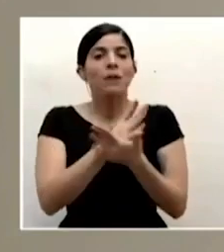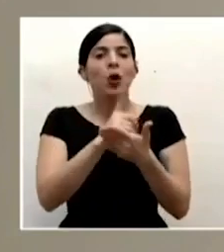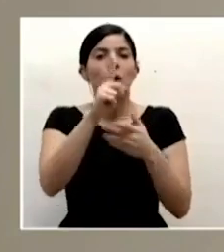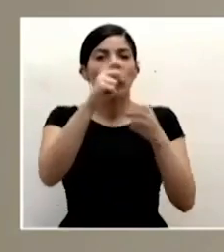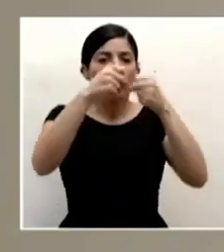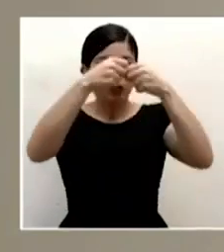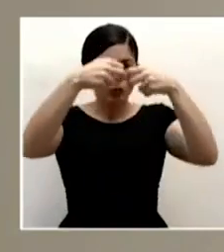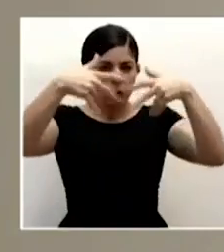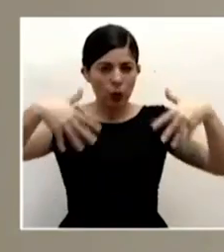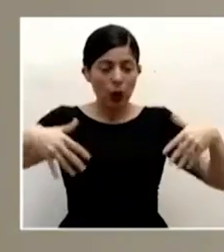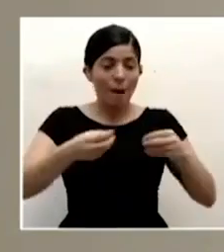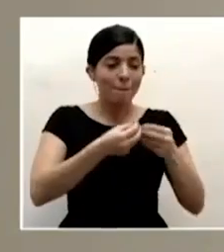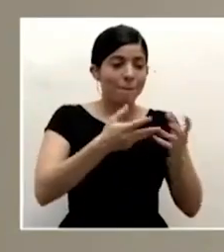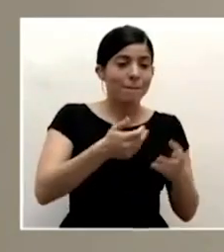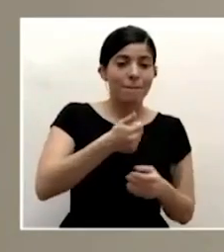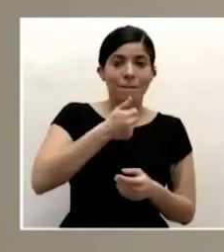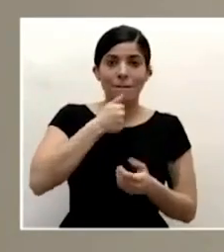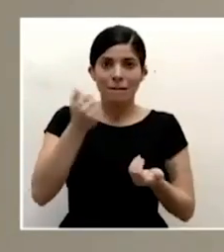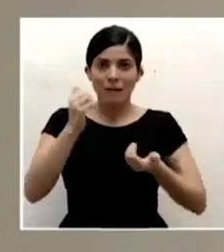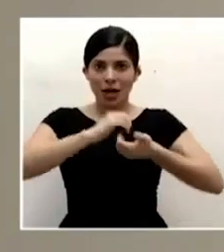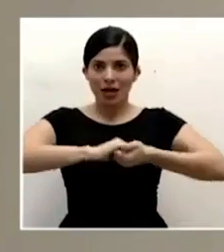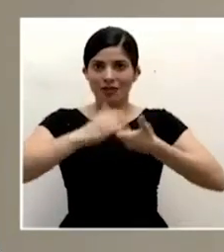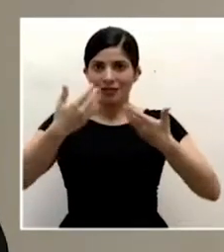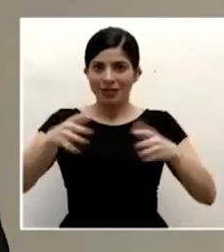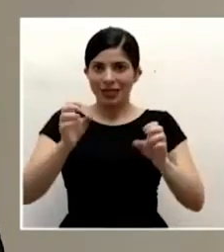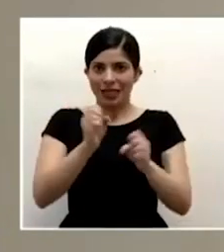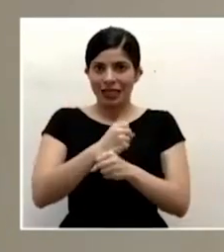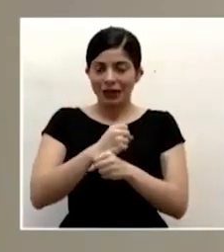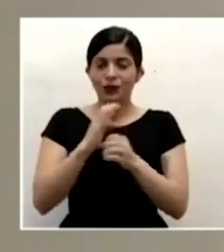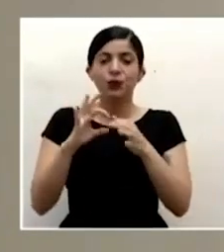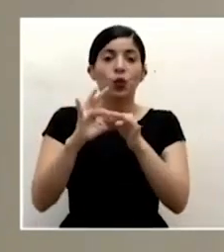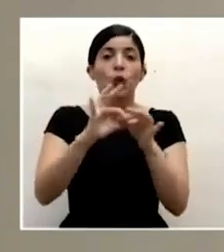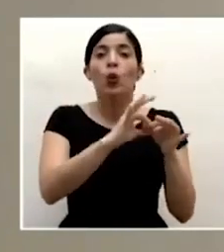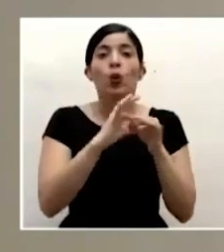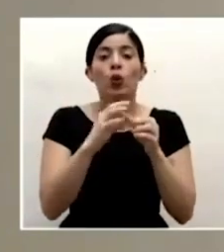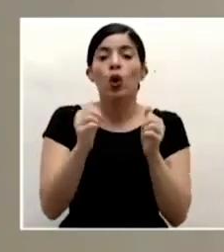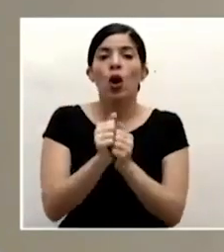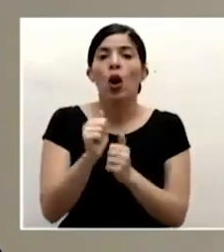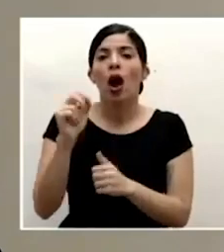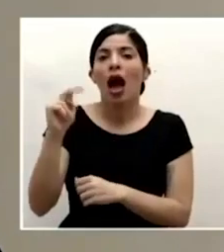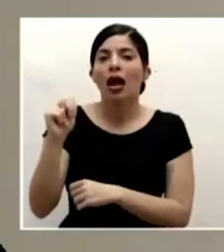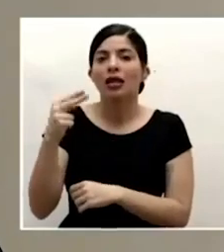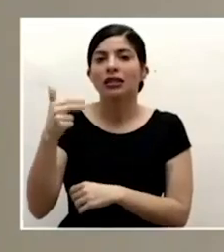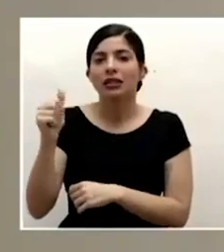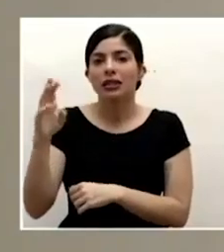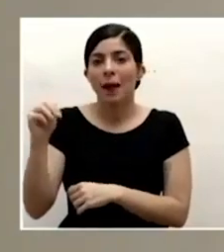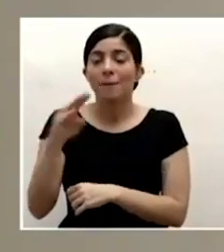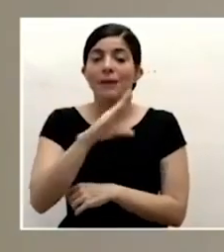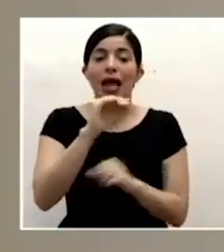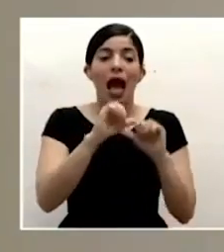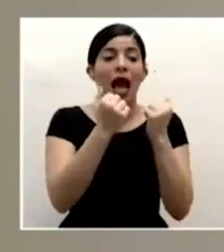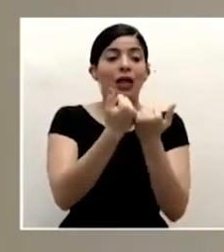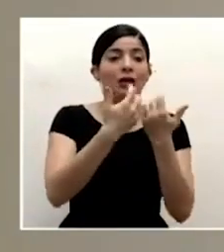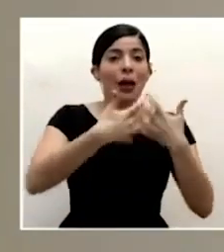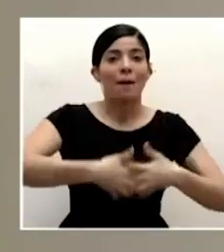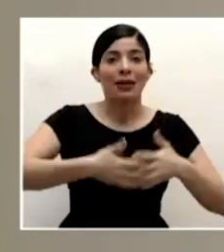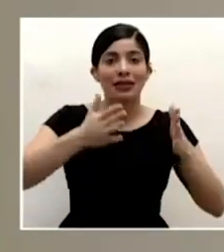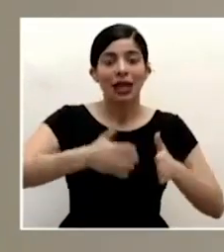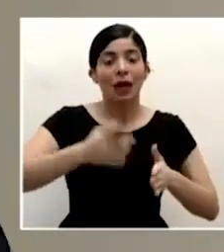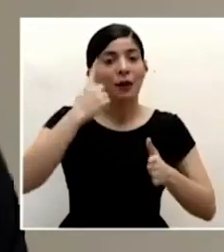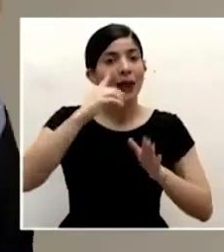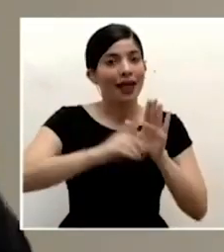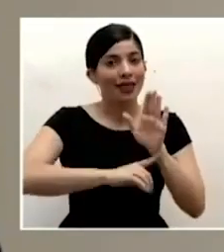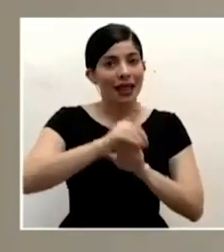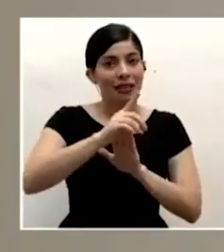-privada que se ha estado generando en coordinación con ANCHAM y la asociación de empresarios para el desarrollo para recaudar